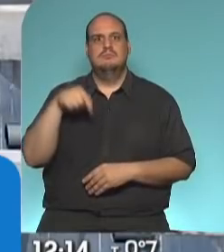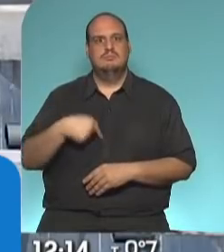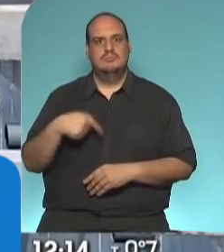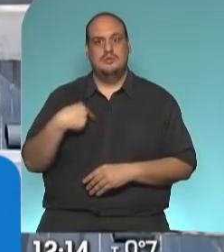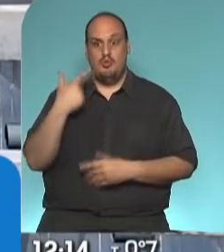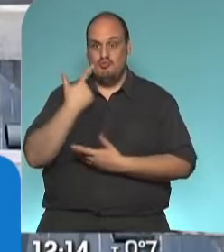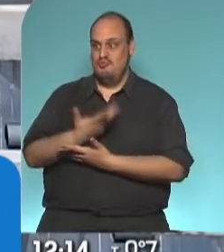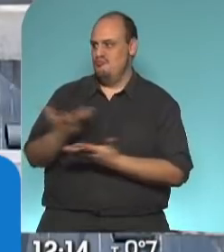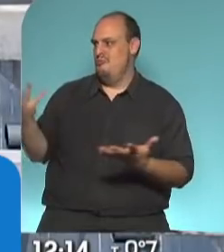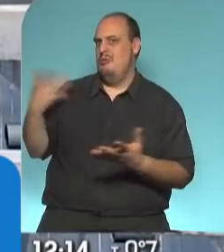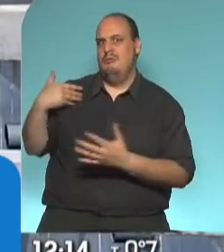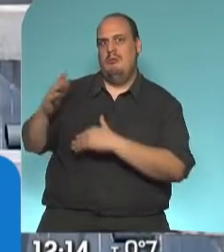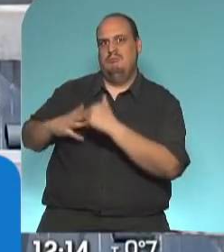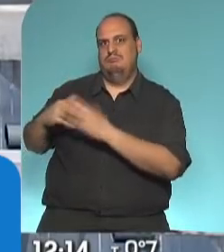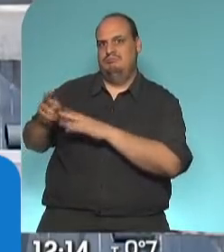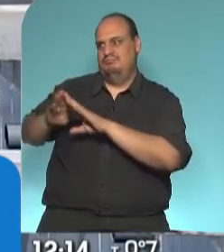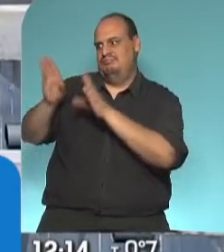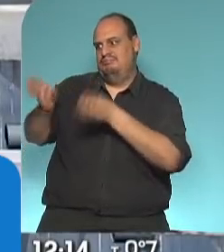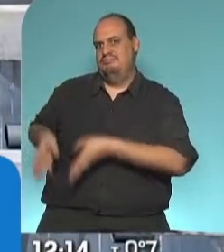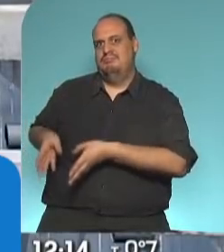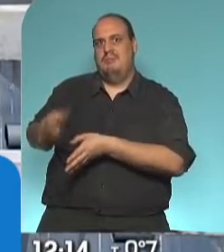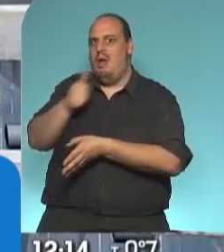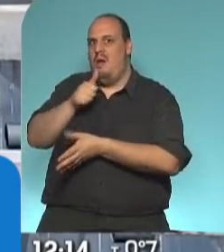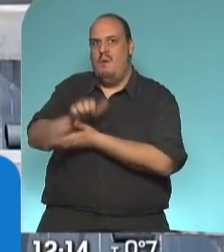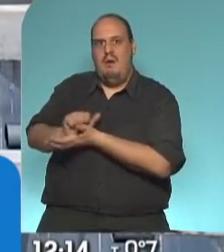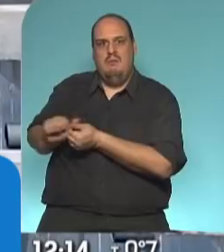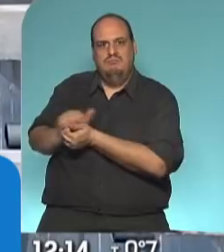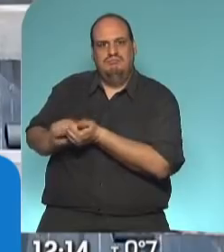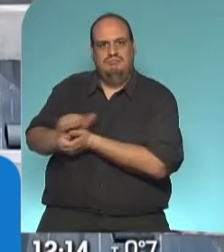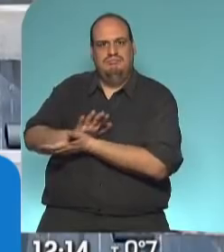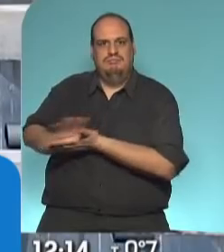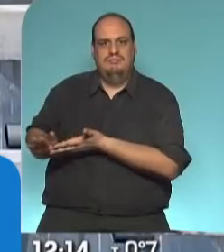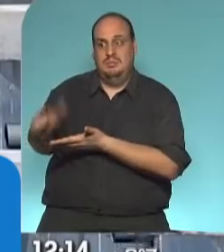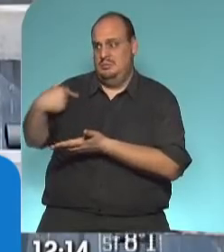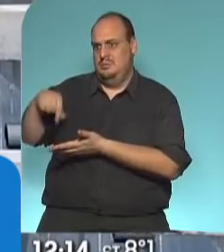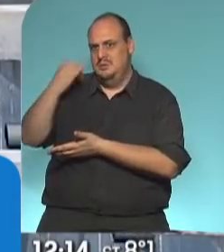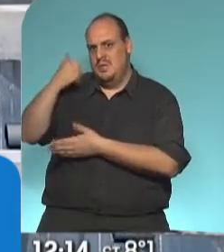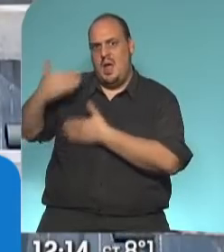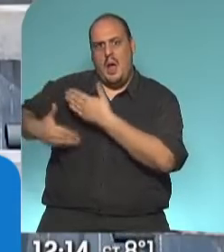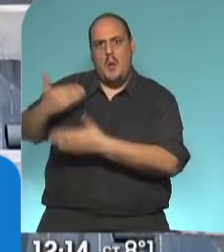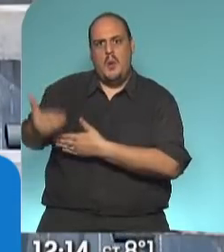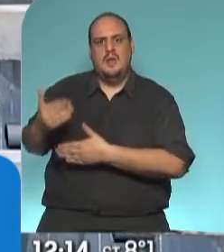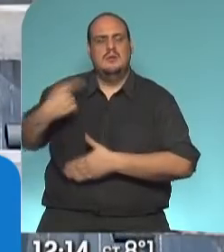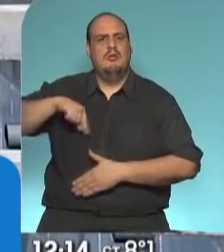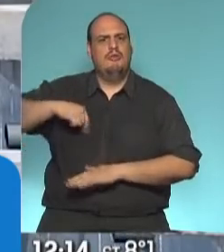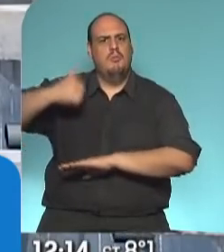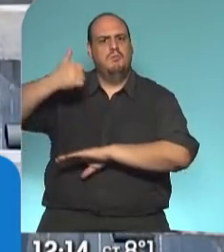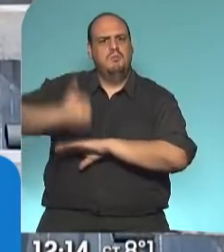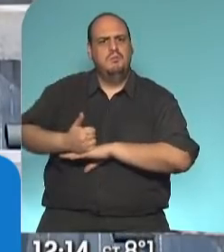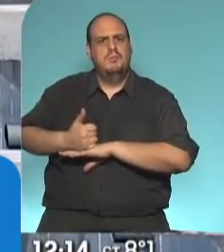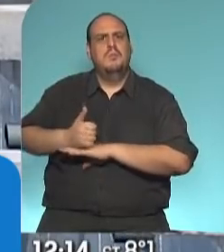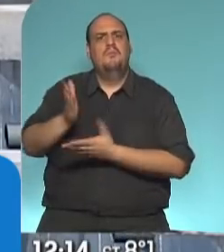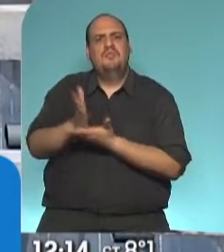mostrar esta gran obra y el avance que tenemos. Nosotros estamos en este momento en el